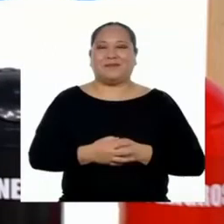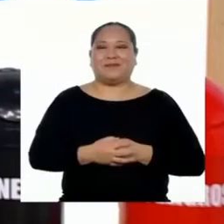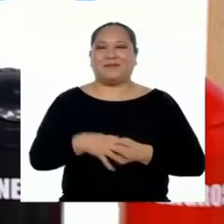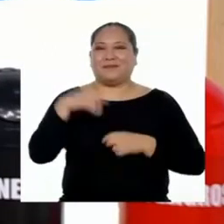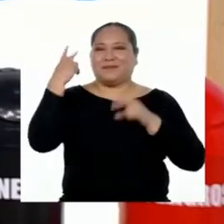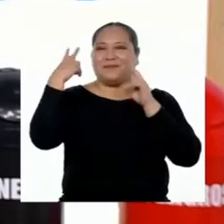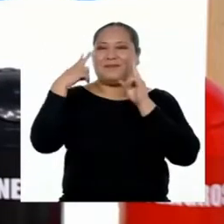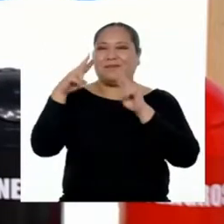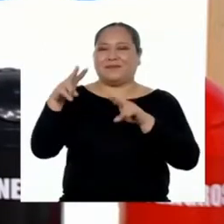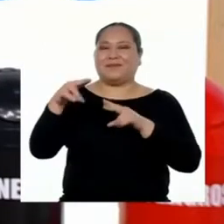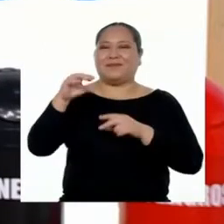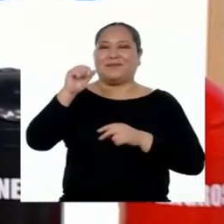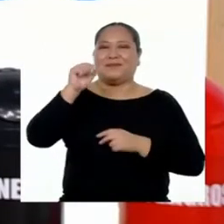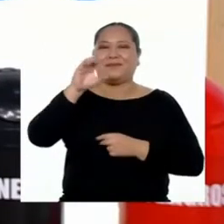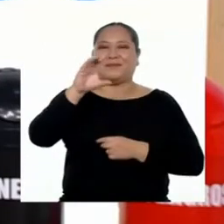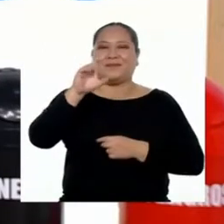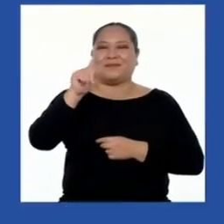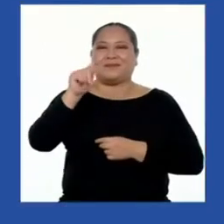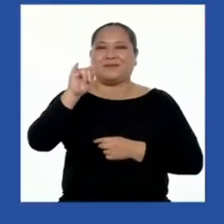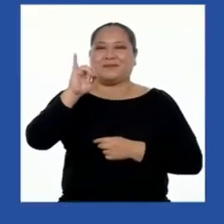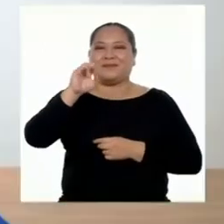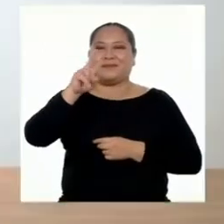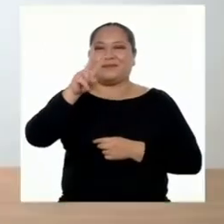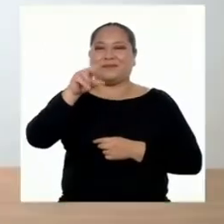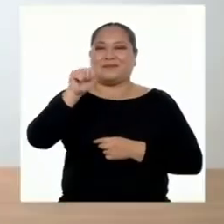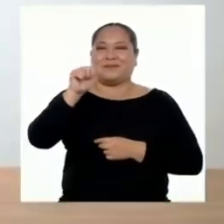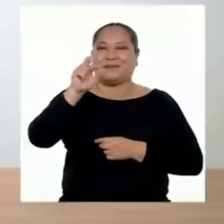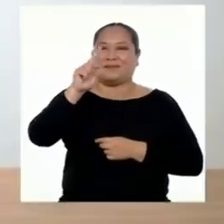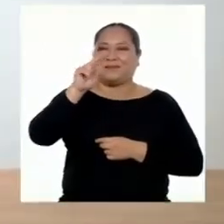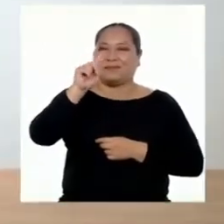¡Vamos con Activarte!